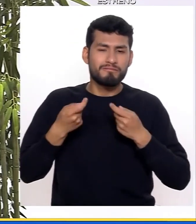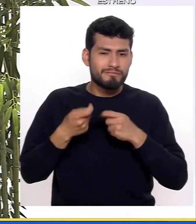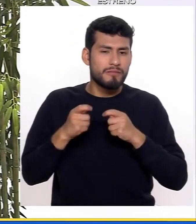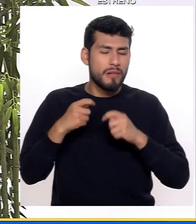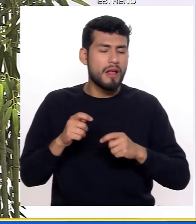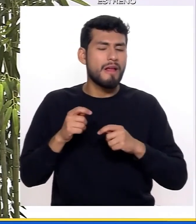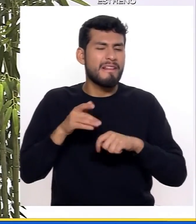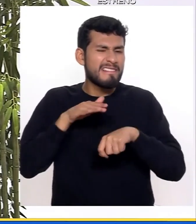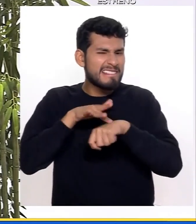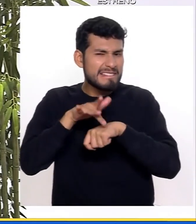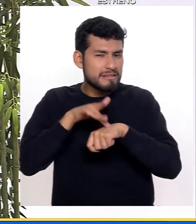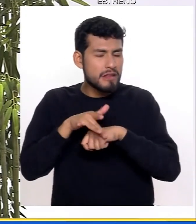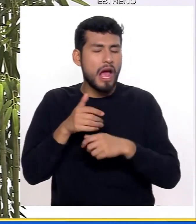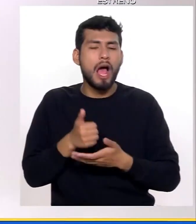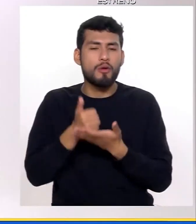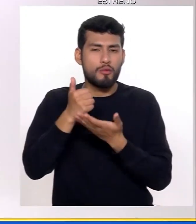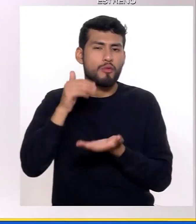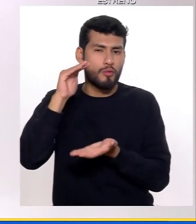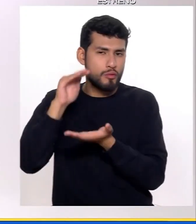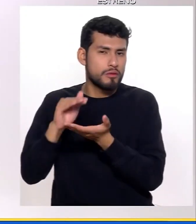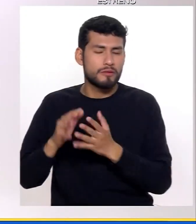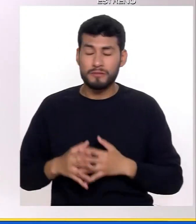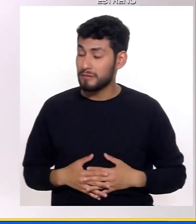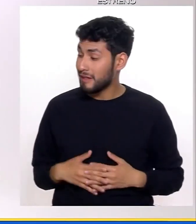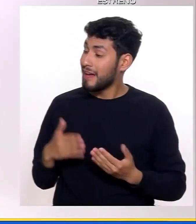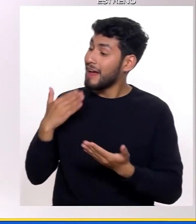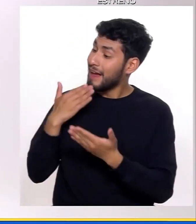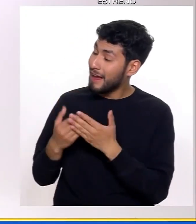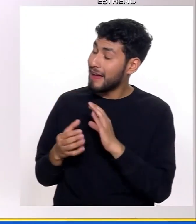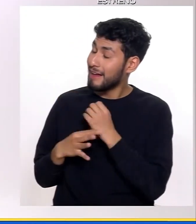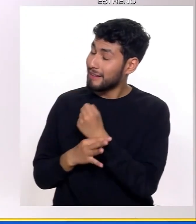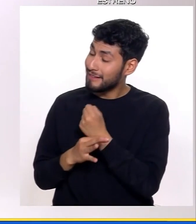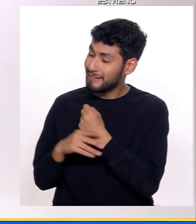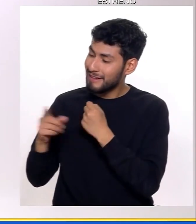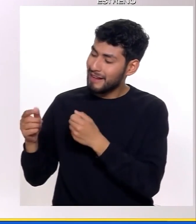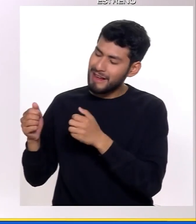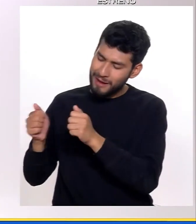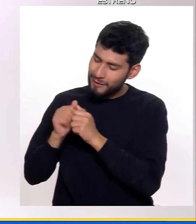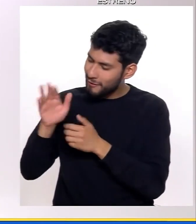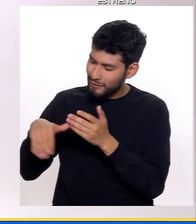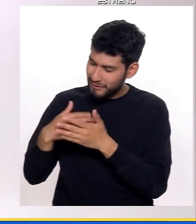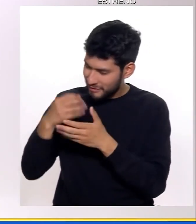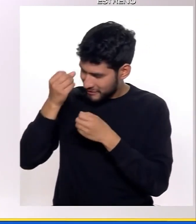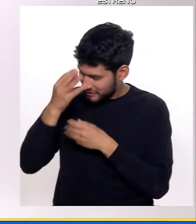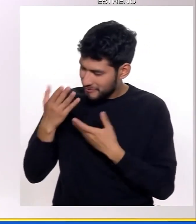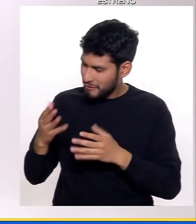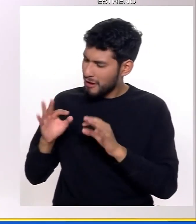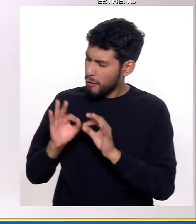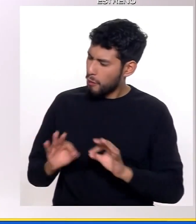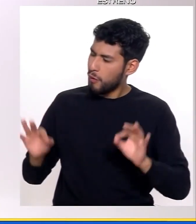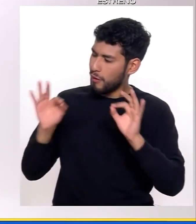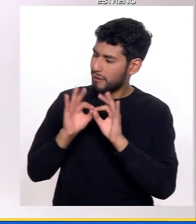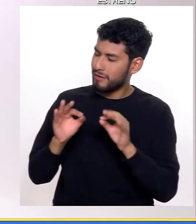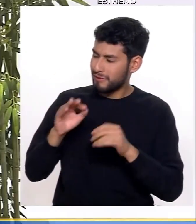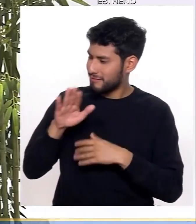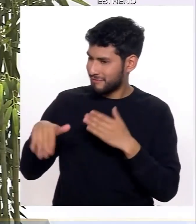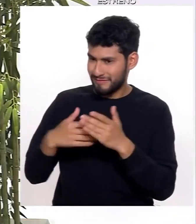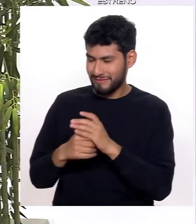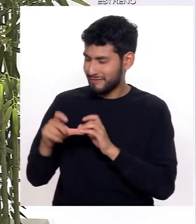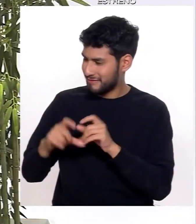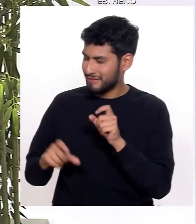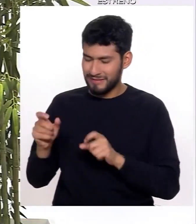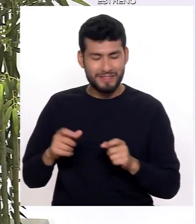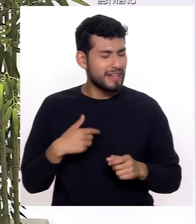tratar adecuadamente a nuestro paciente. Gracias, doctor Saavedra, por habernos acompañado y darnos toda esta información tan importante para todos.